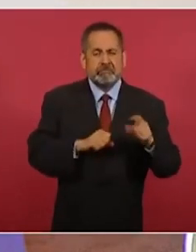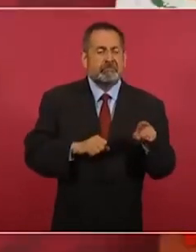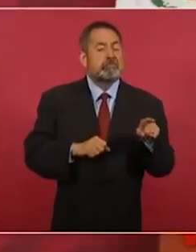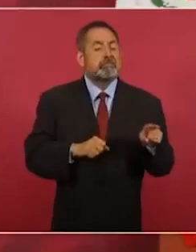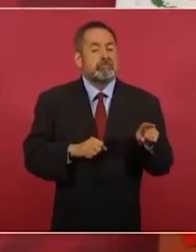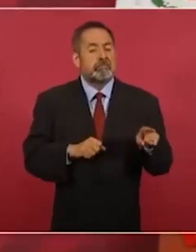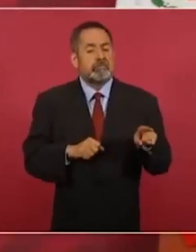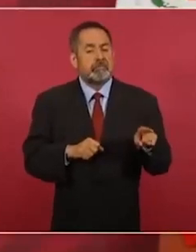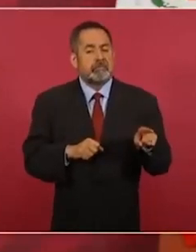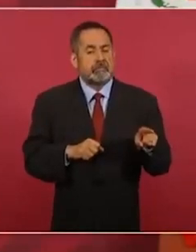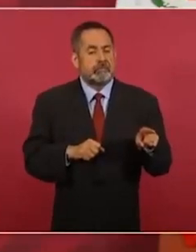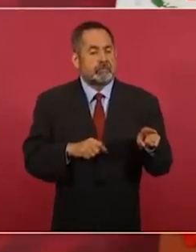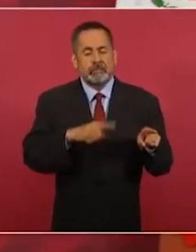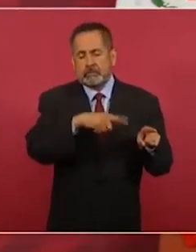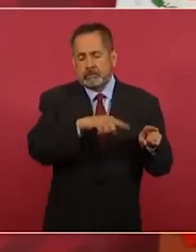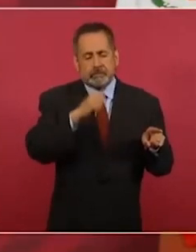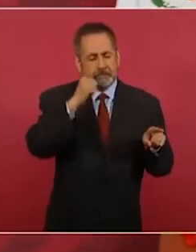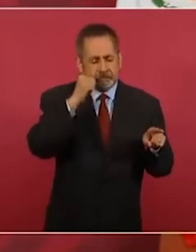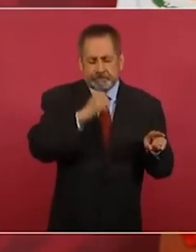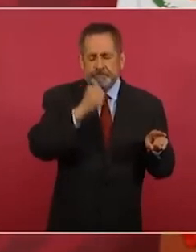siempre han usado